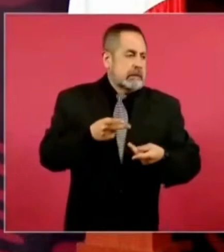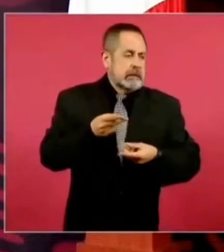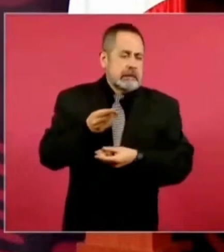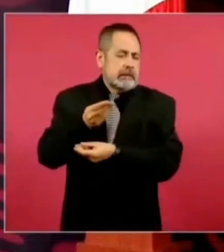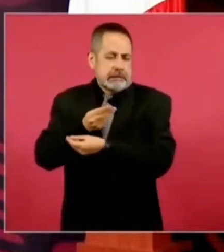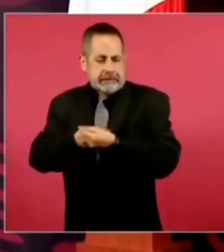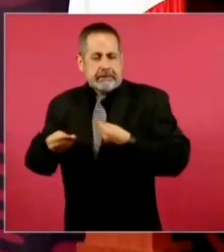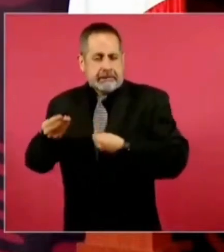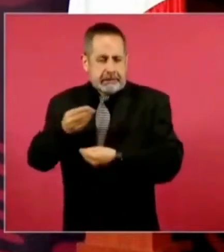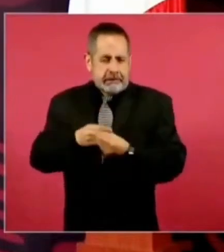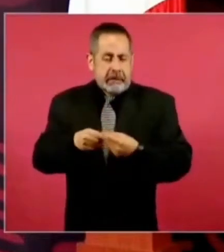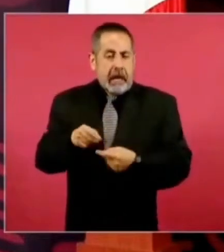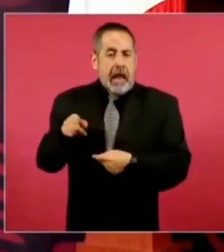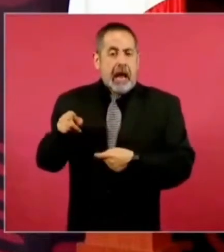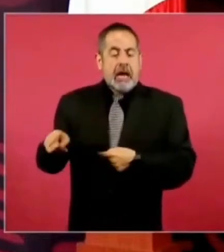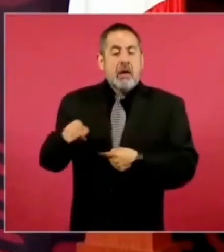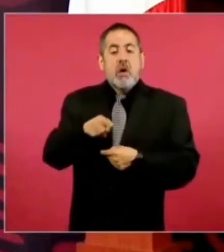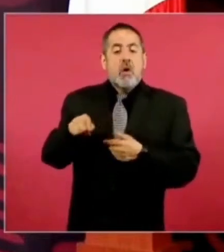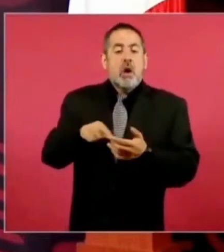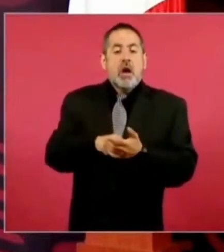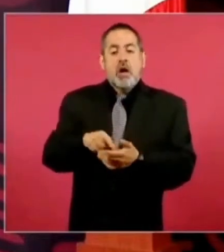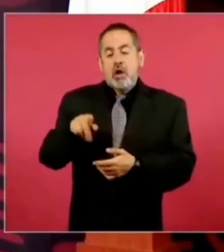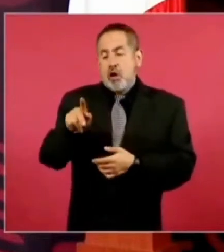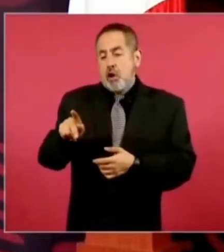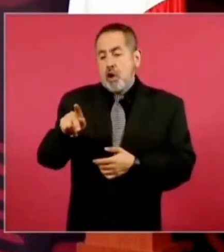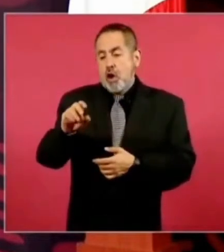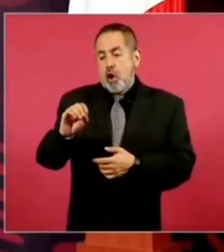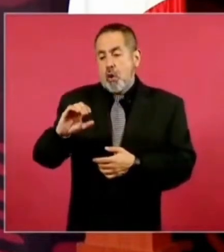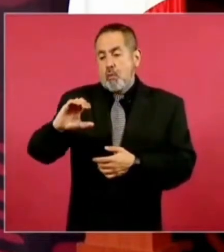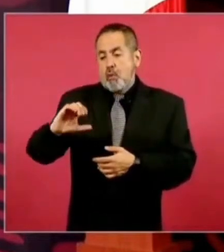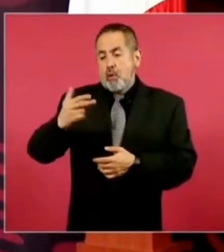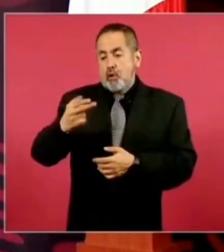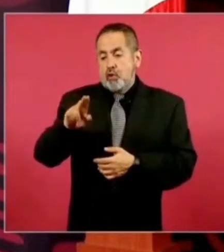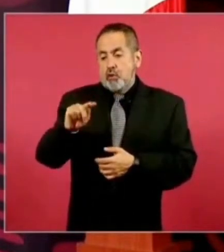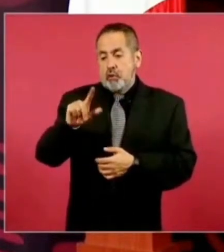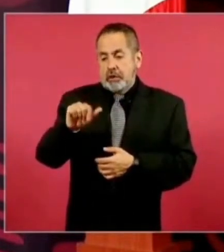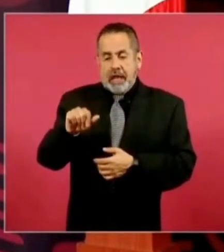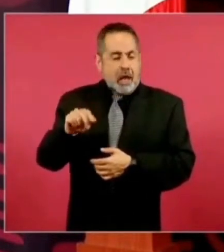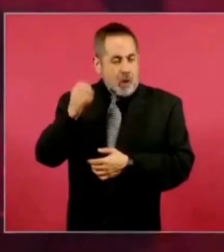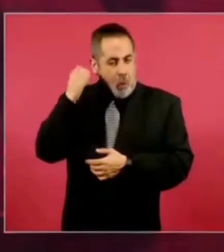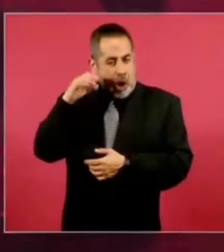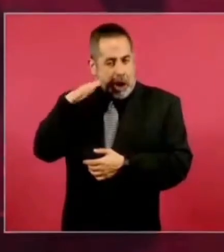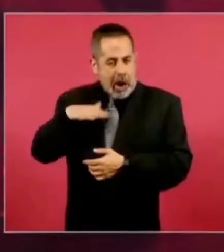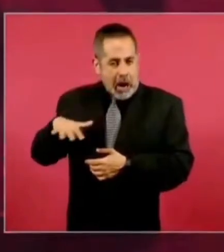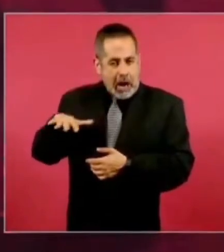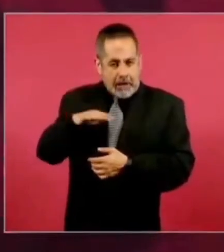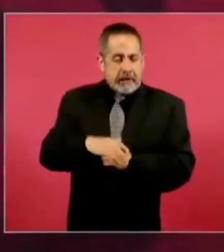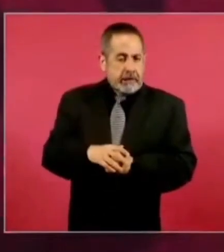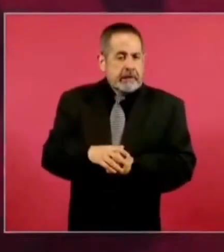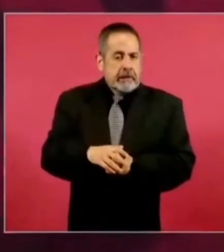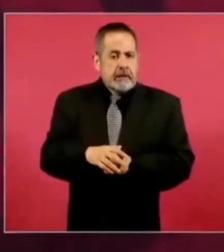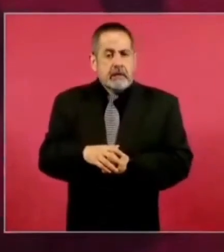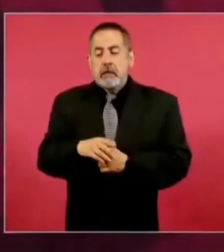de Pochutla, de la costa de Oaxaca. Reunían su